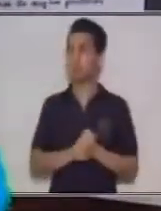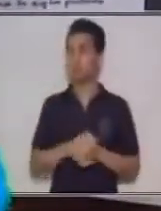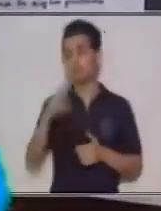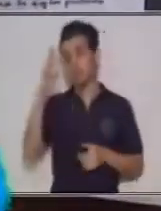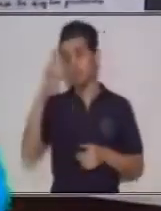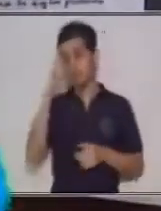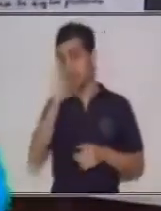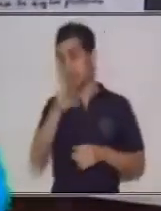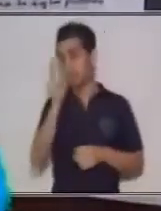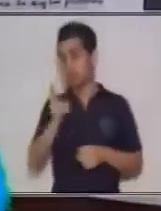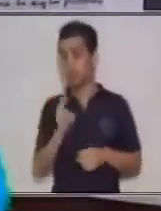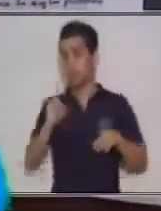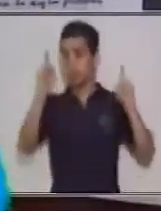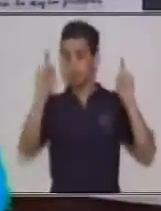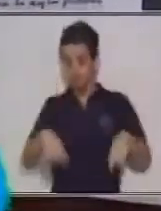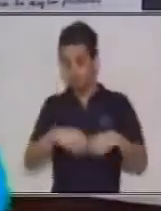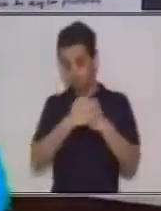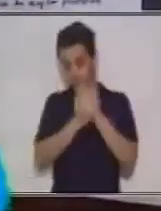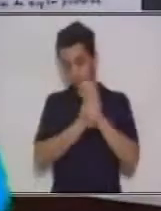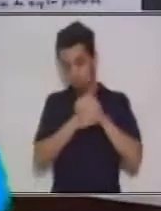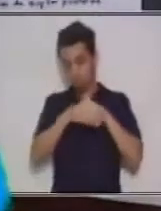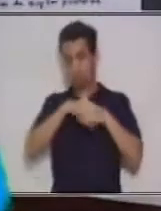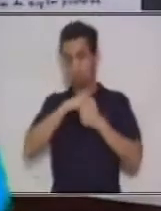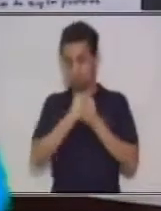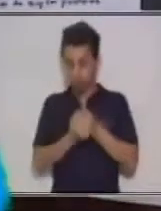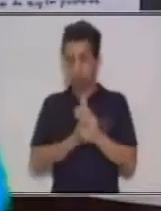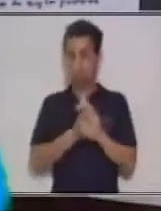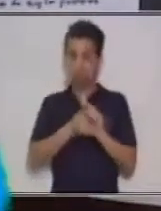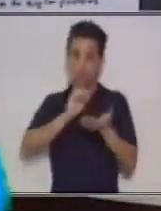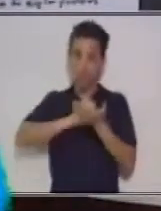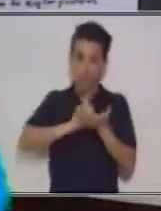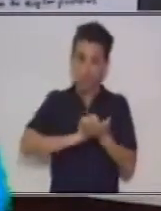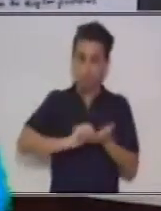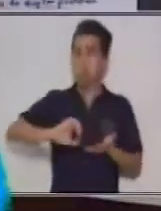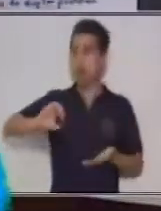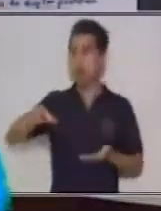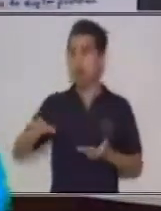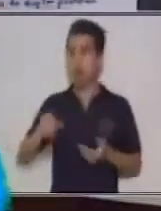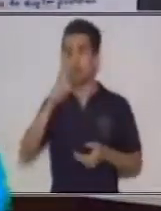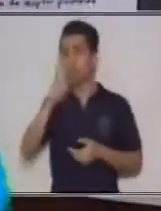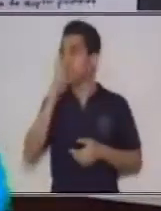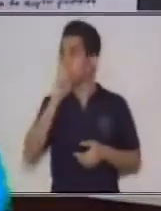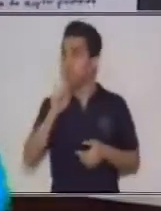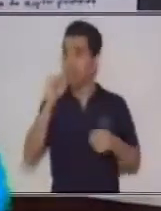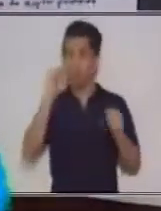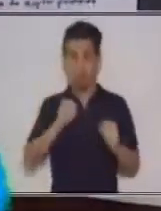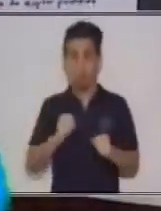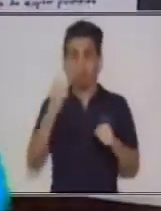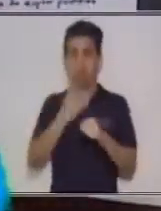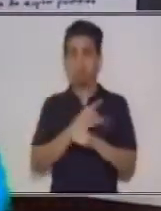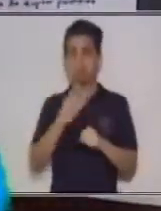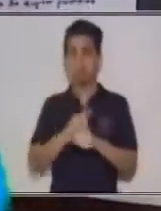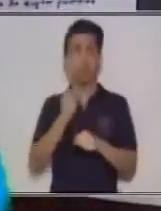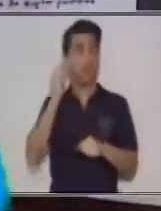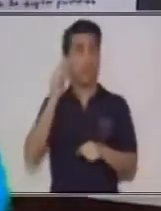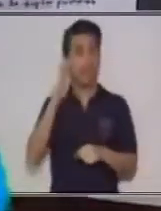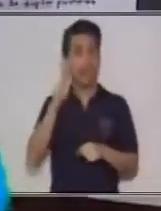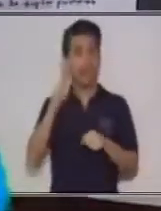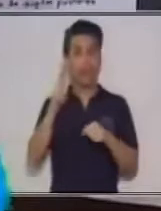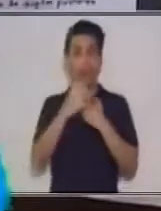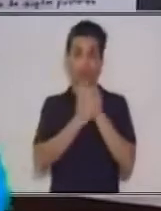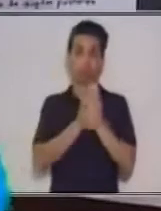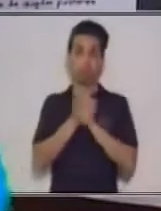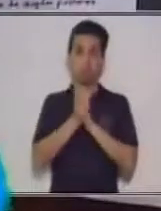recordamos siempre, lávate tus manos constantemente con agua y jabón. Si no tienes, puedes utilizar jabón en gel